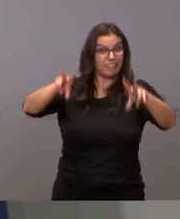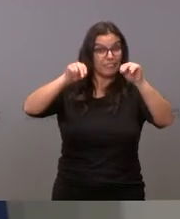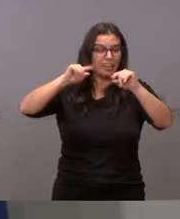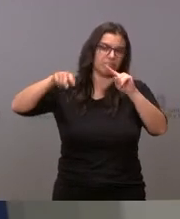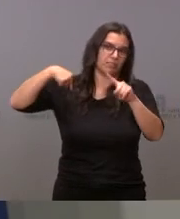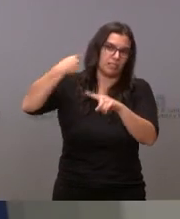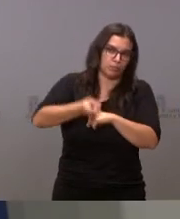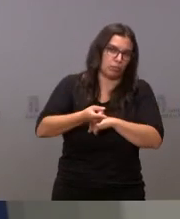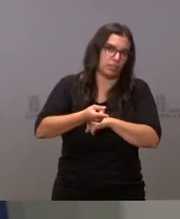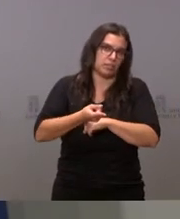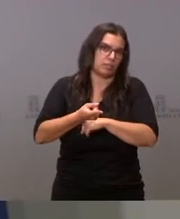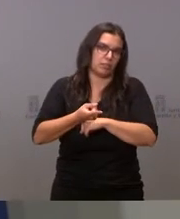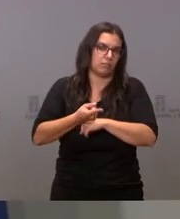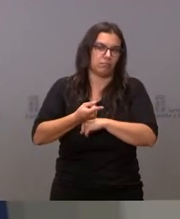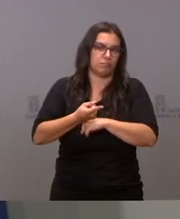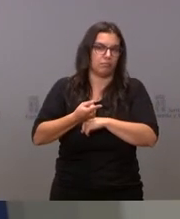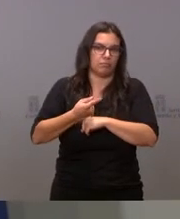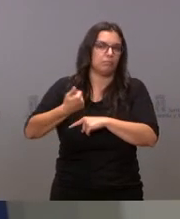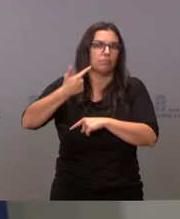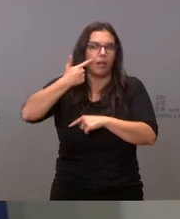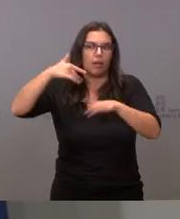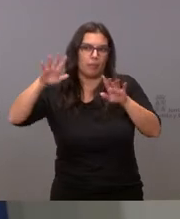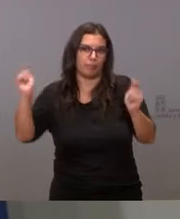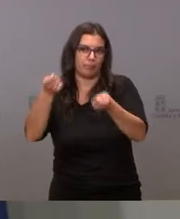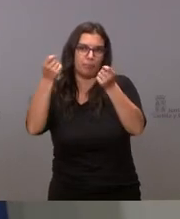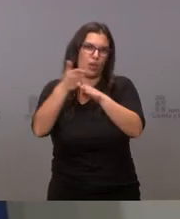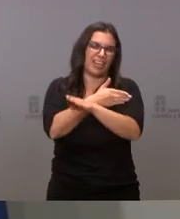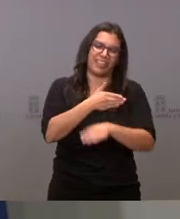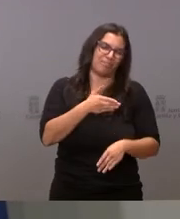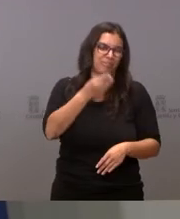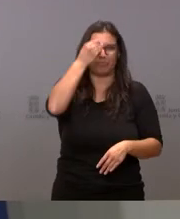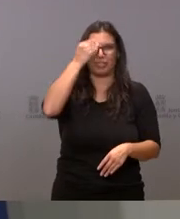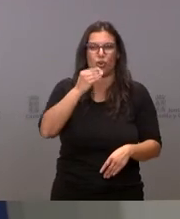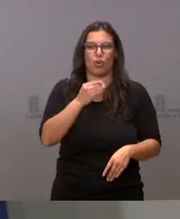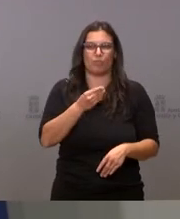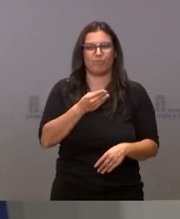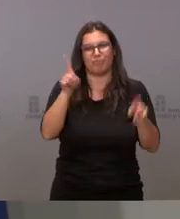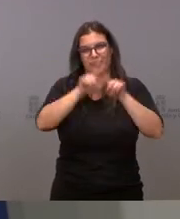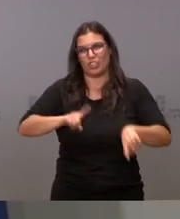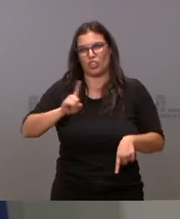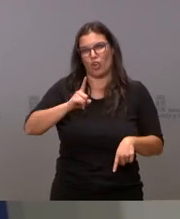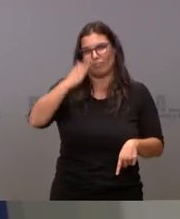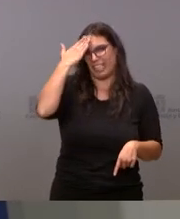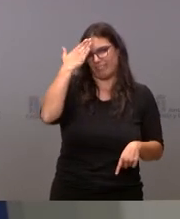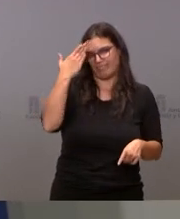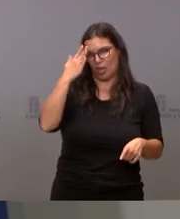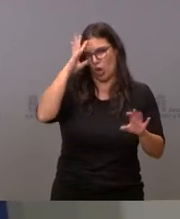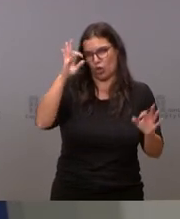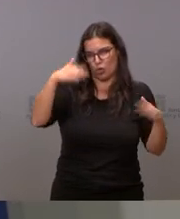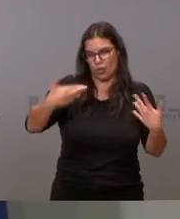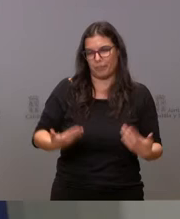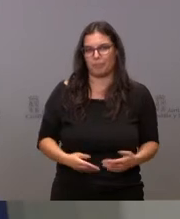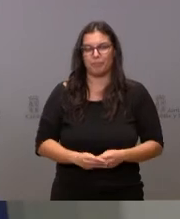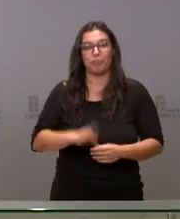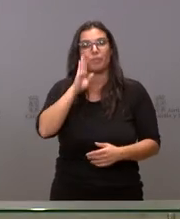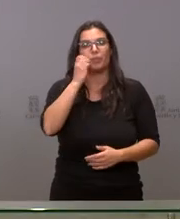y hasta que esto no haya sucedido, hacer cualquier otra cosa no sería discreto, no sería sensato. Sí, hola,